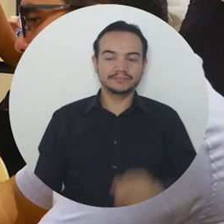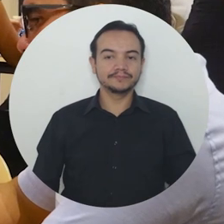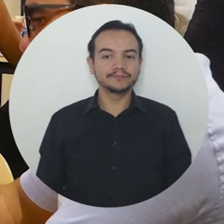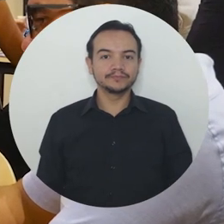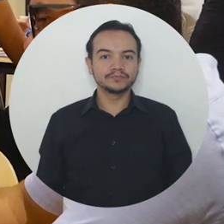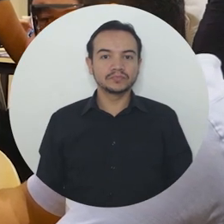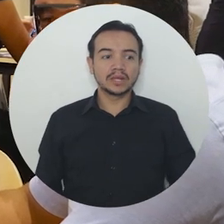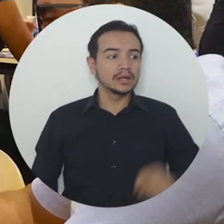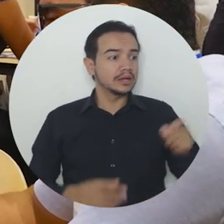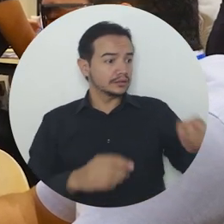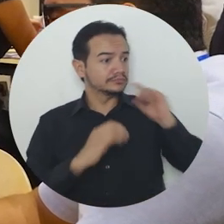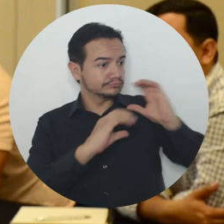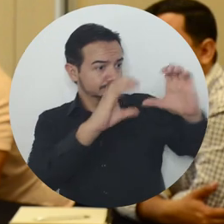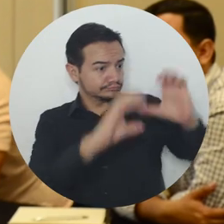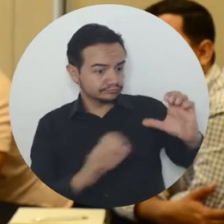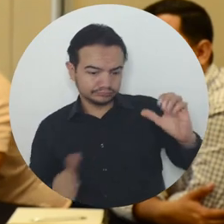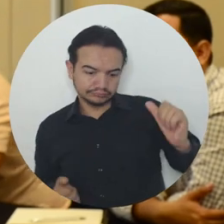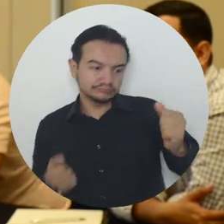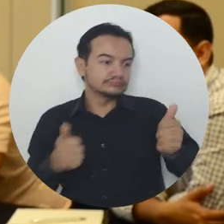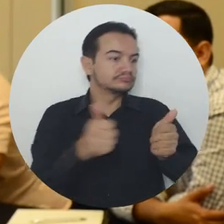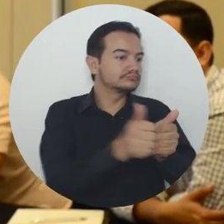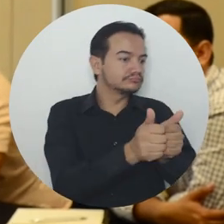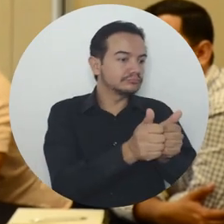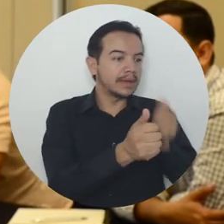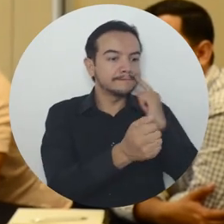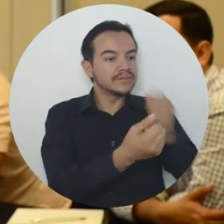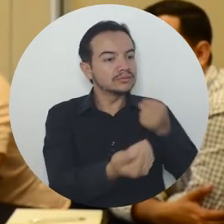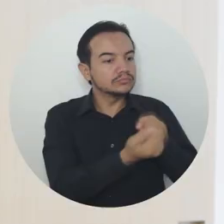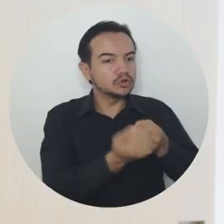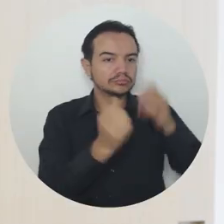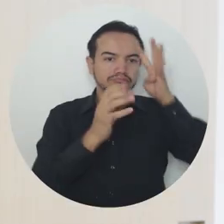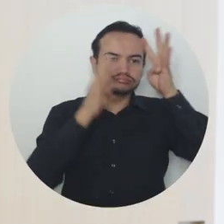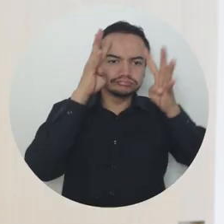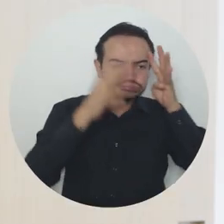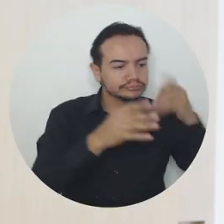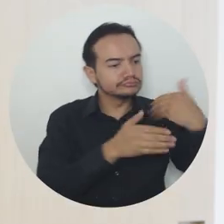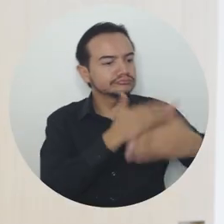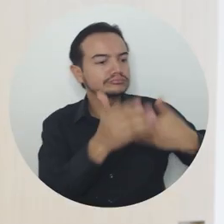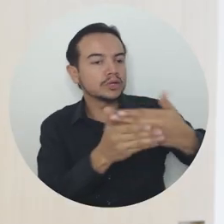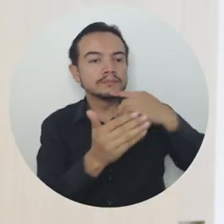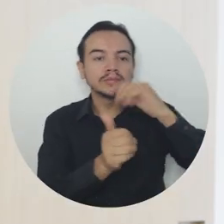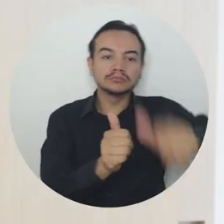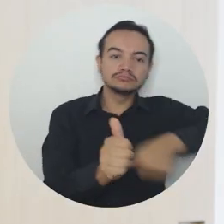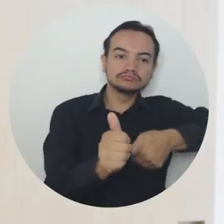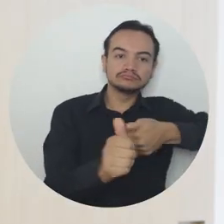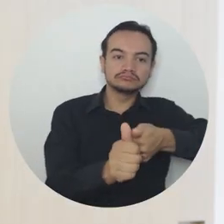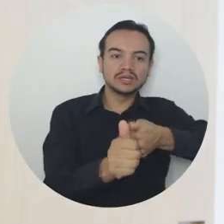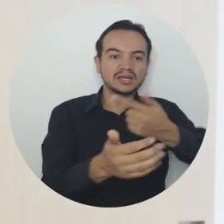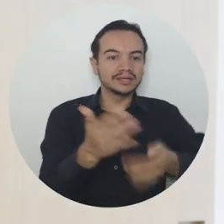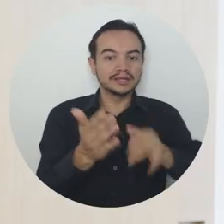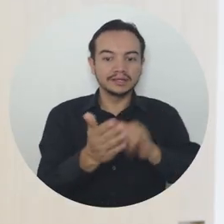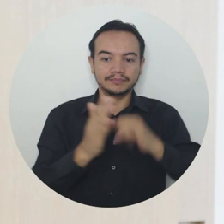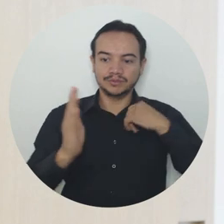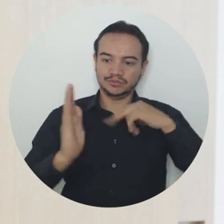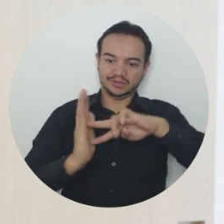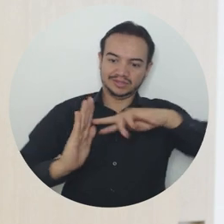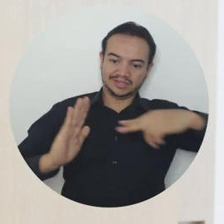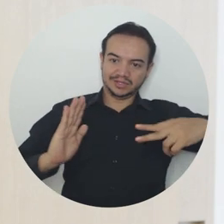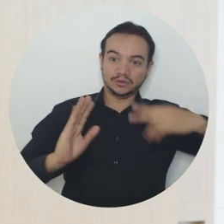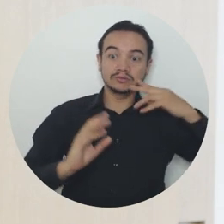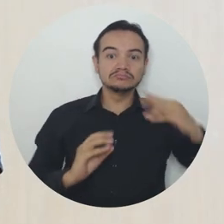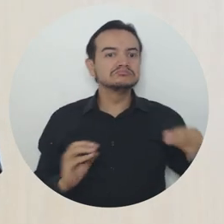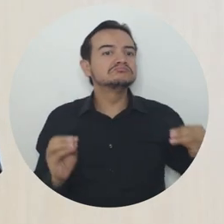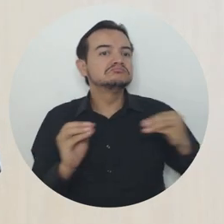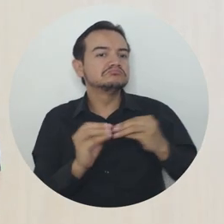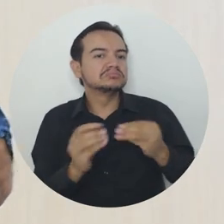Acompañar a la Cámara de Comercio liderando los procesos de gestión de la innovación de todo lo que tiene que ver con el acompañamiento y fortalecimiento de los desarrollos